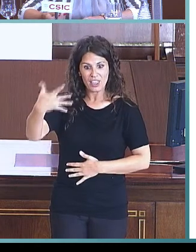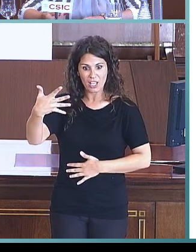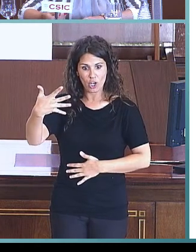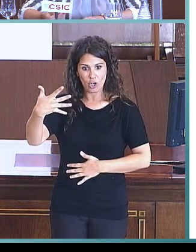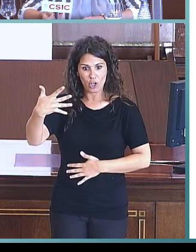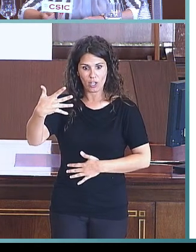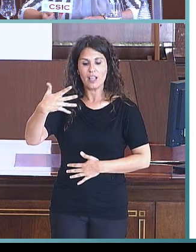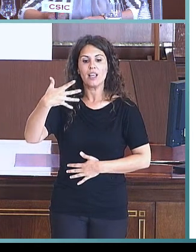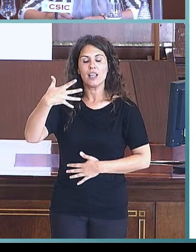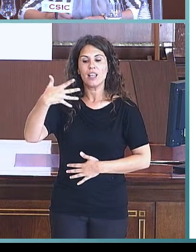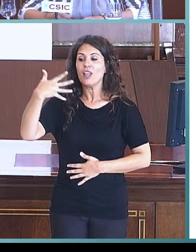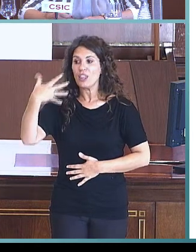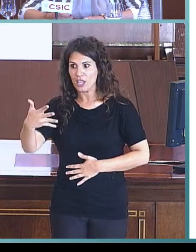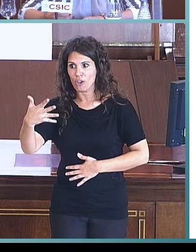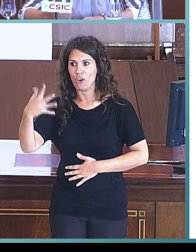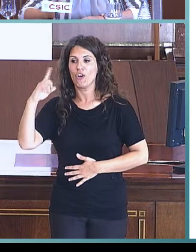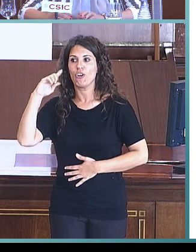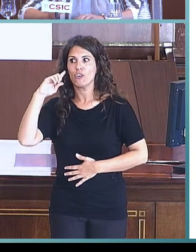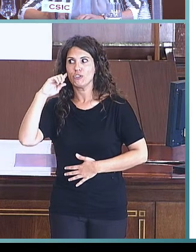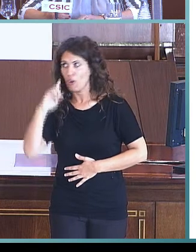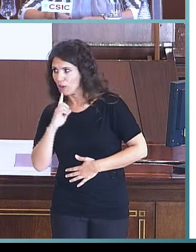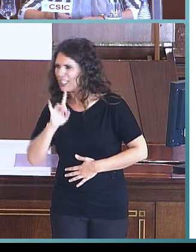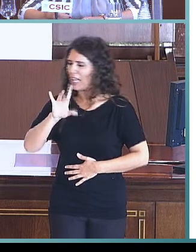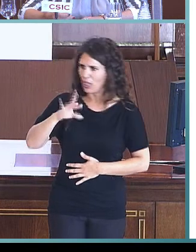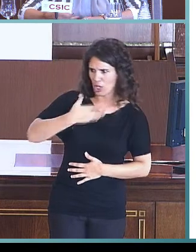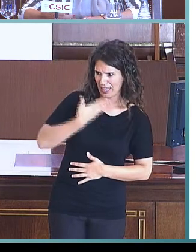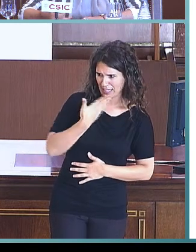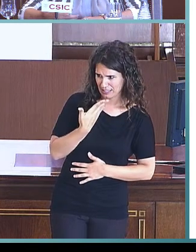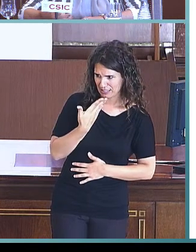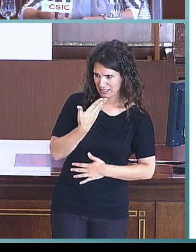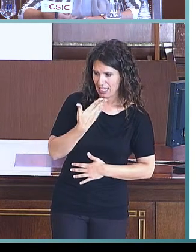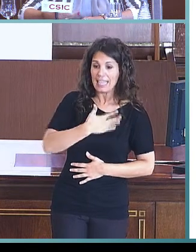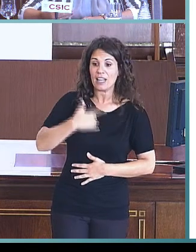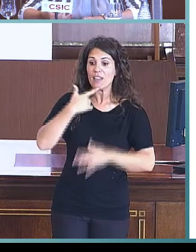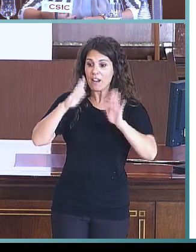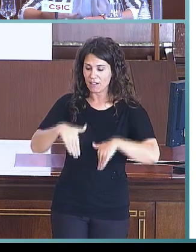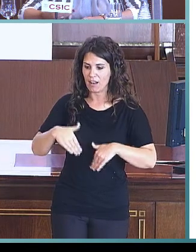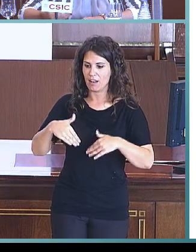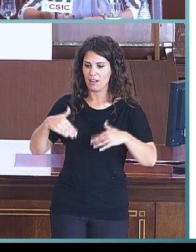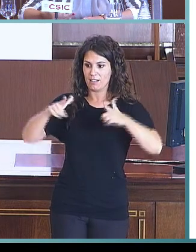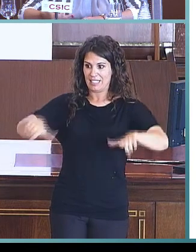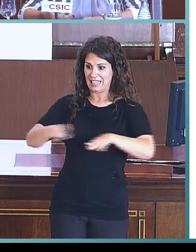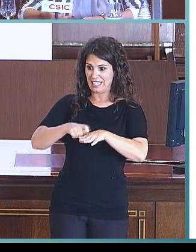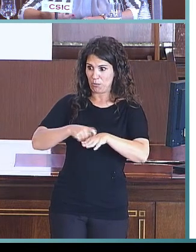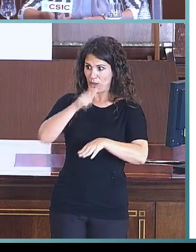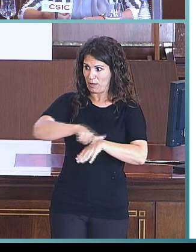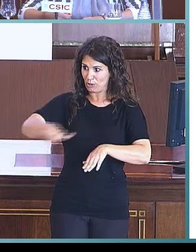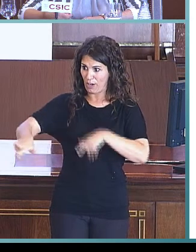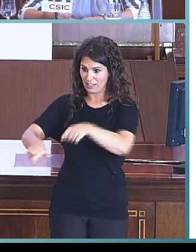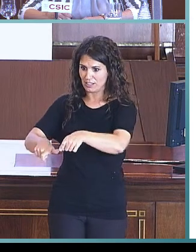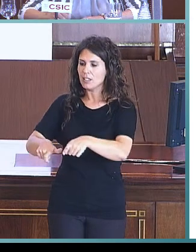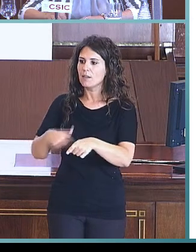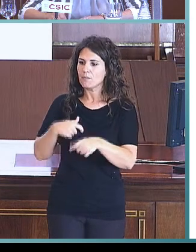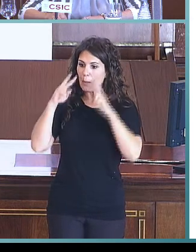diez oyentes, y quince oyentes, de tal manera que haya una necesidad de utilizar esas dos lenguas de una